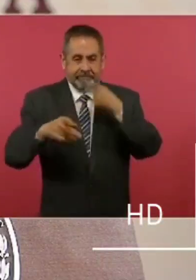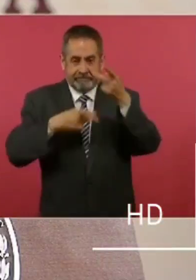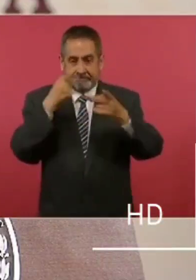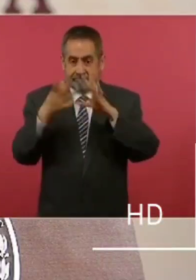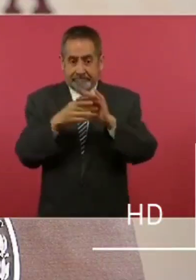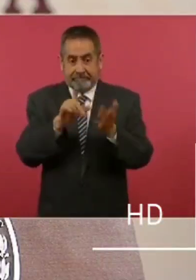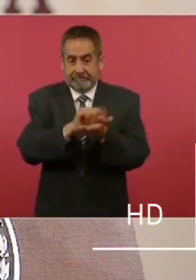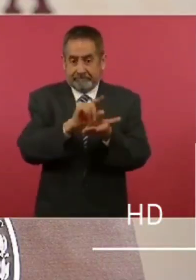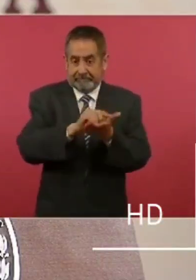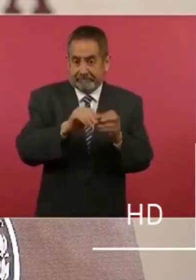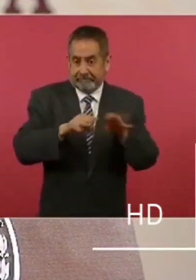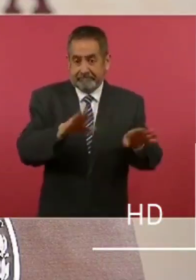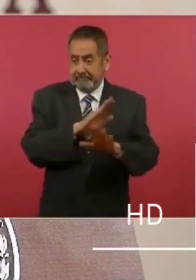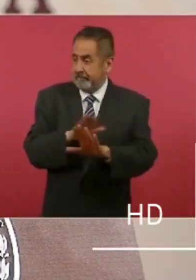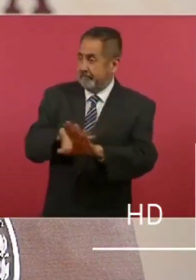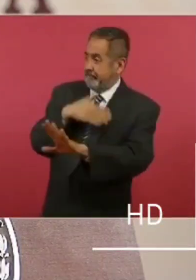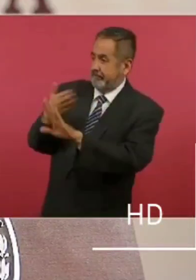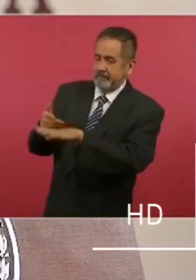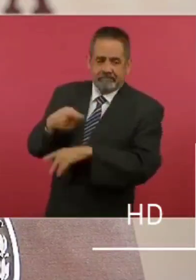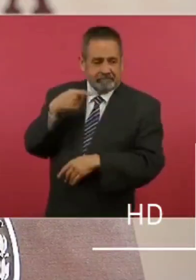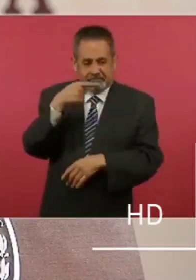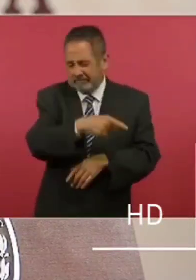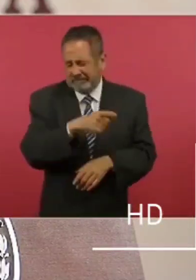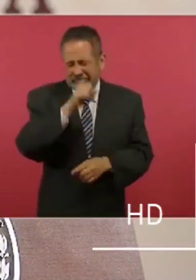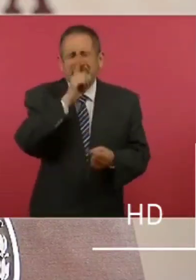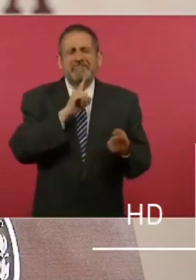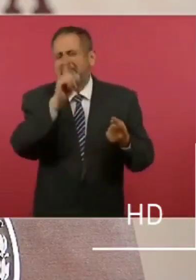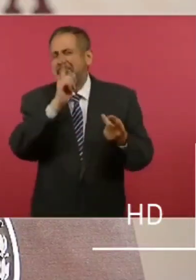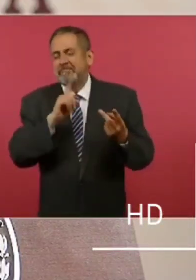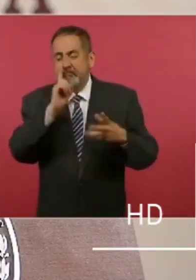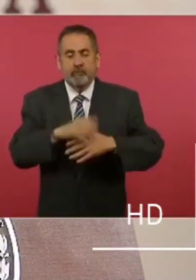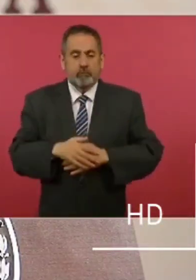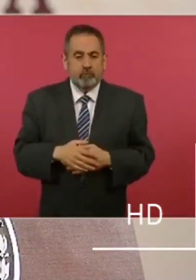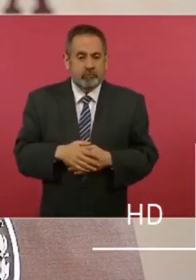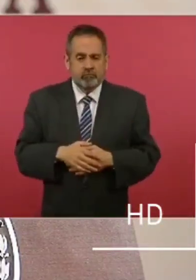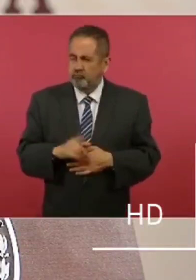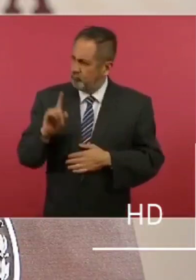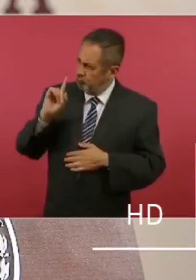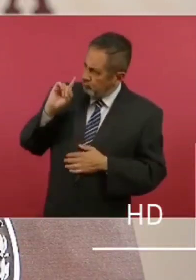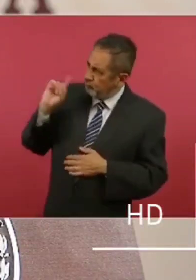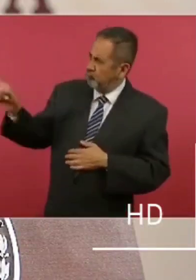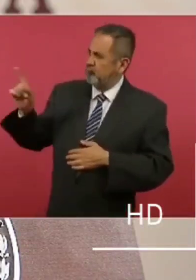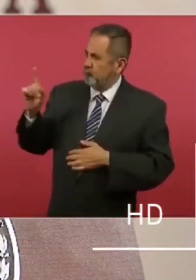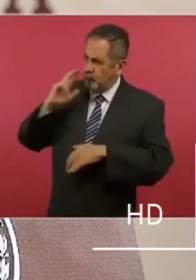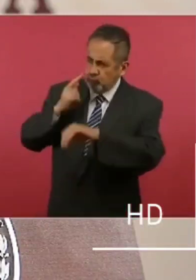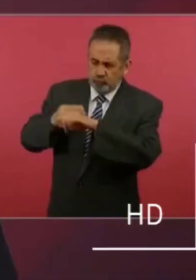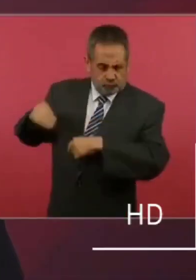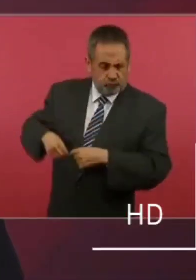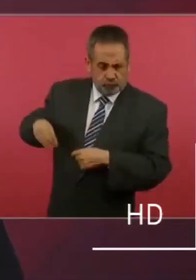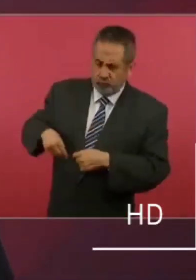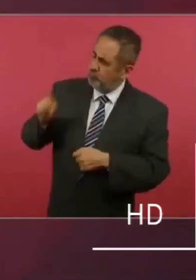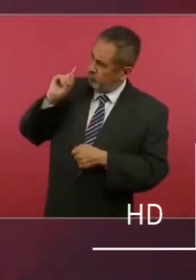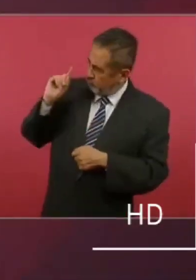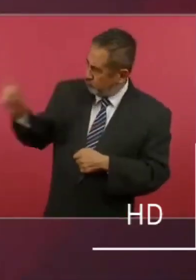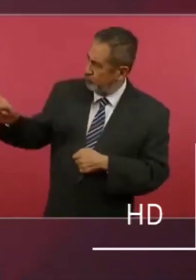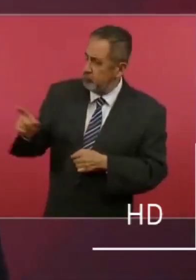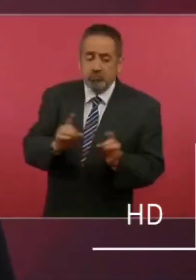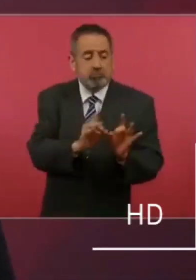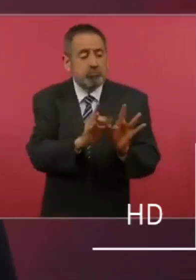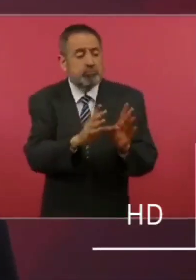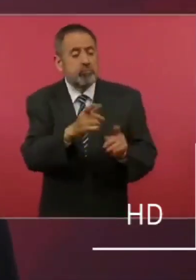plagado de mentiras. Él dice, lo hago responsable de lo que pueda ocurrir a Xochitl y